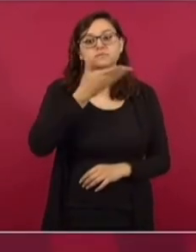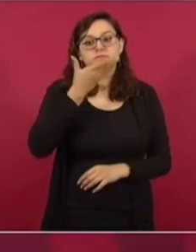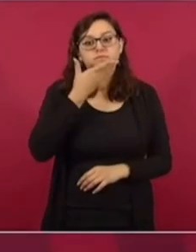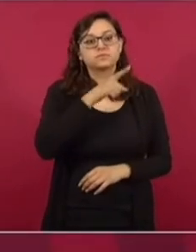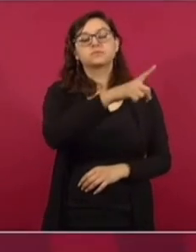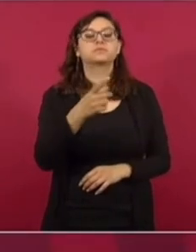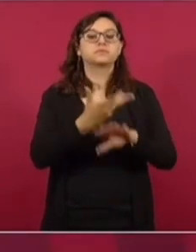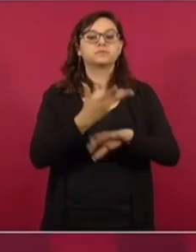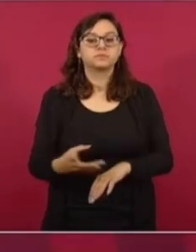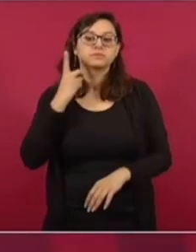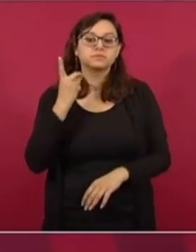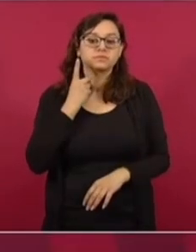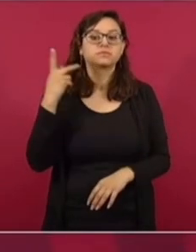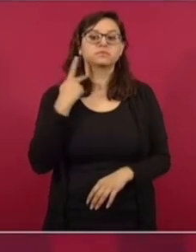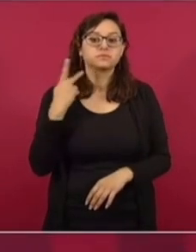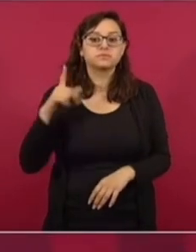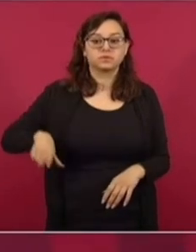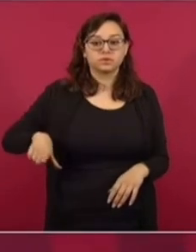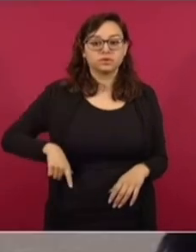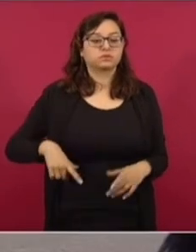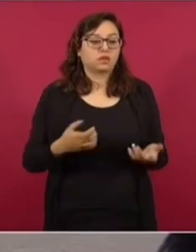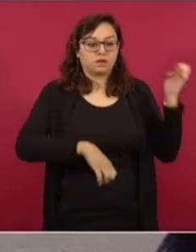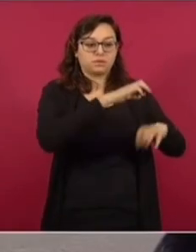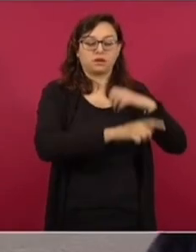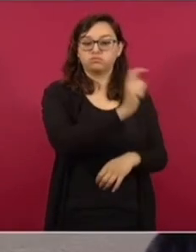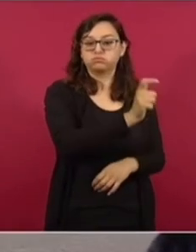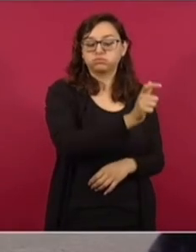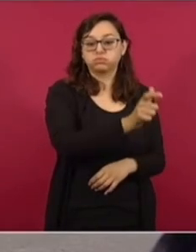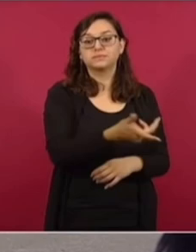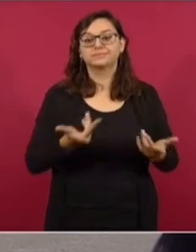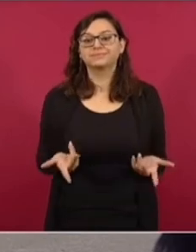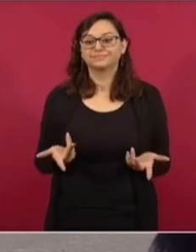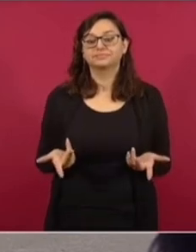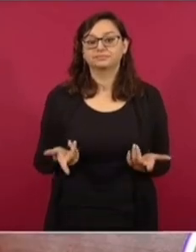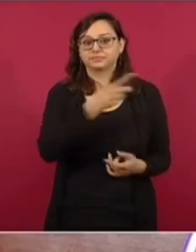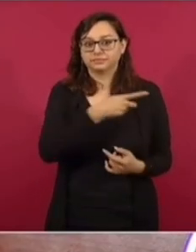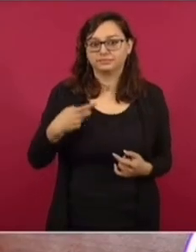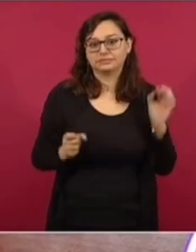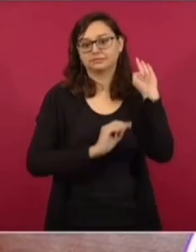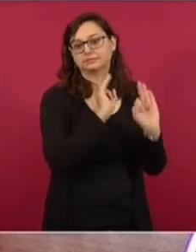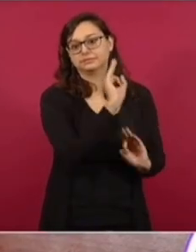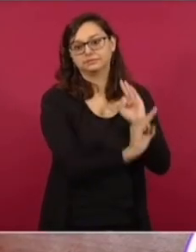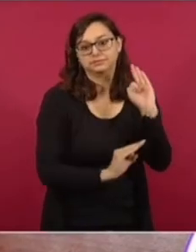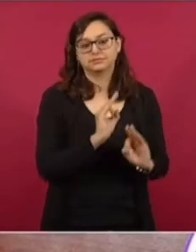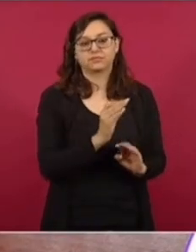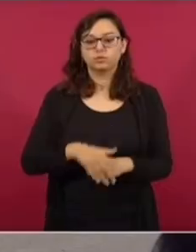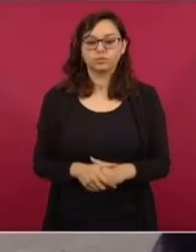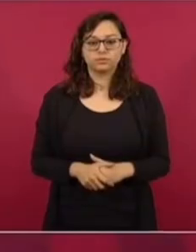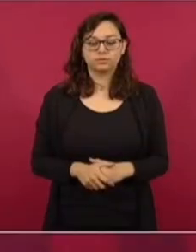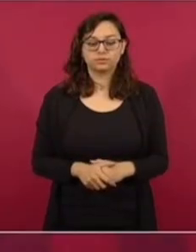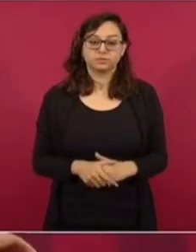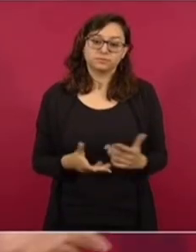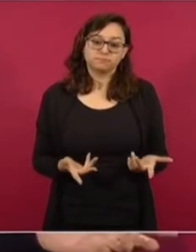un diputado, un legislador, un funcionario en Estados Unidos tiene que alinearse.